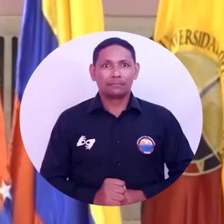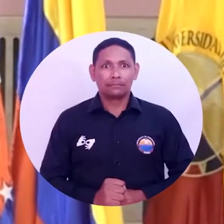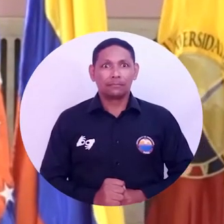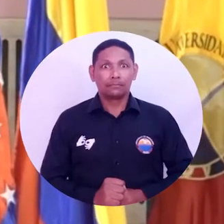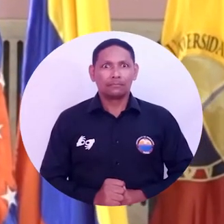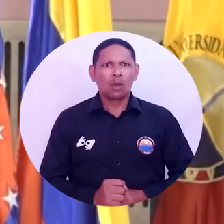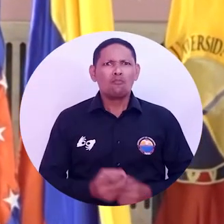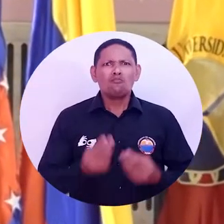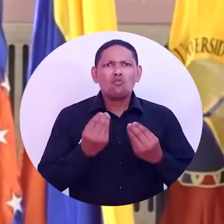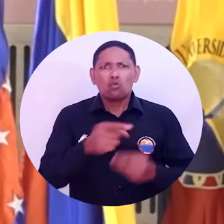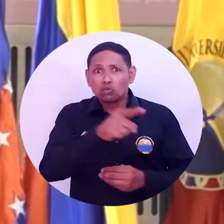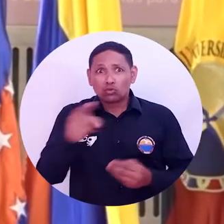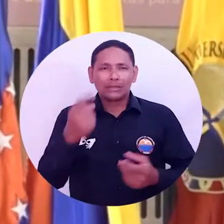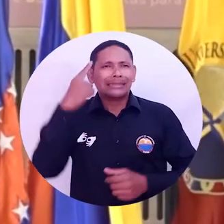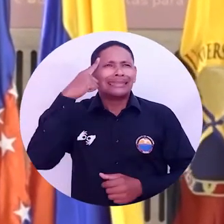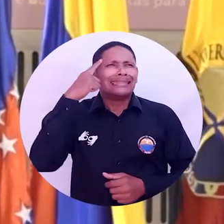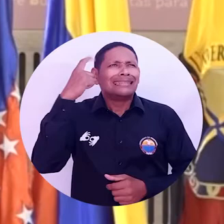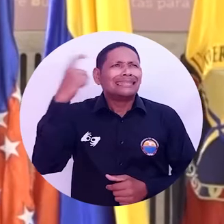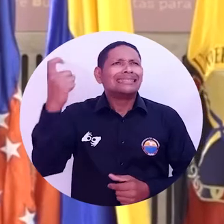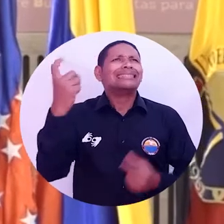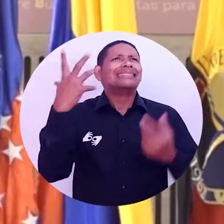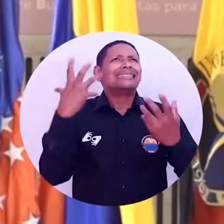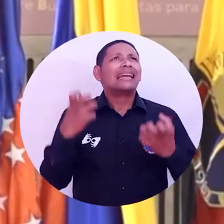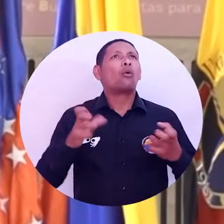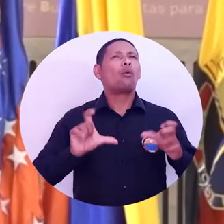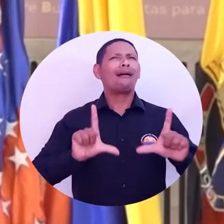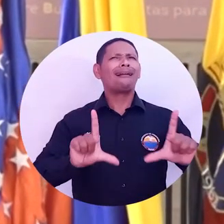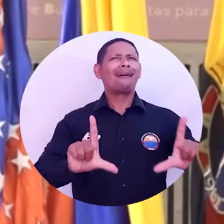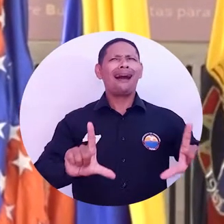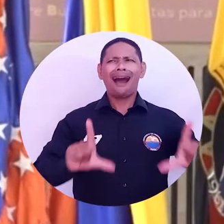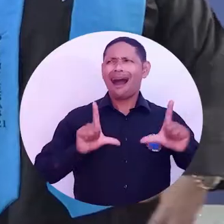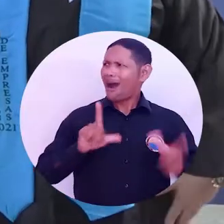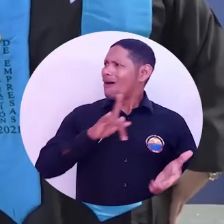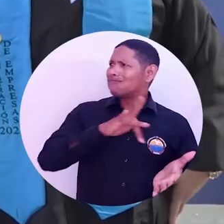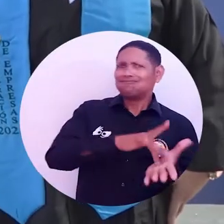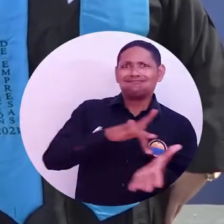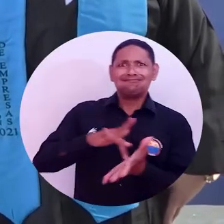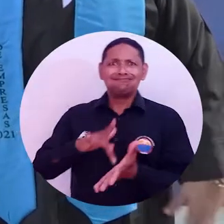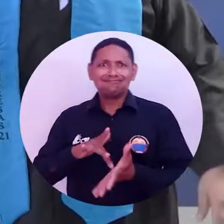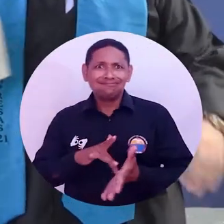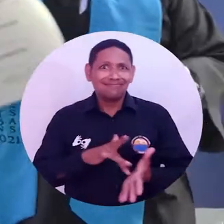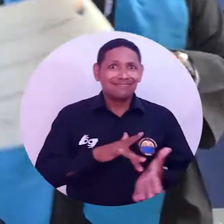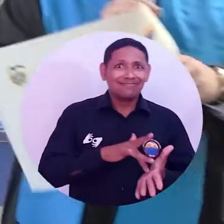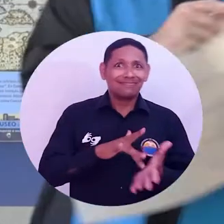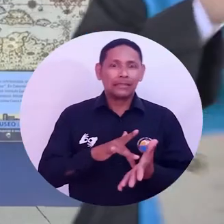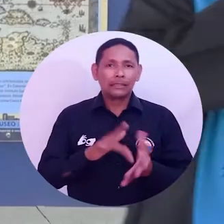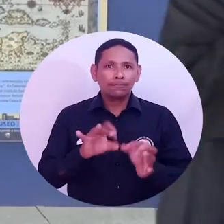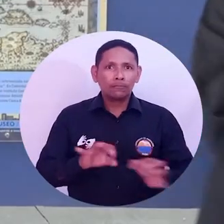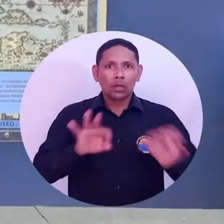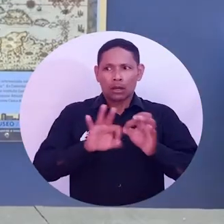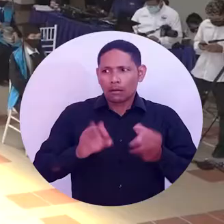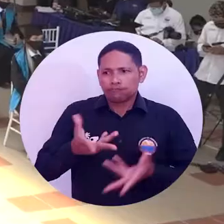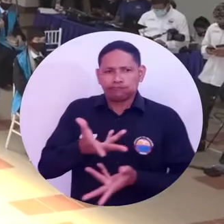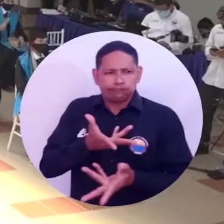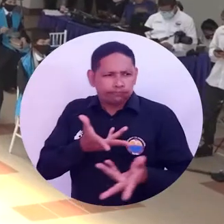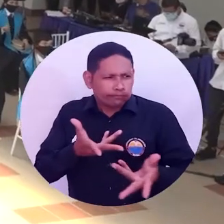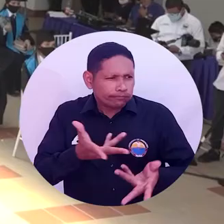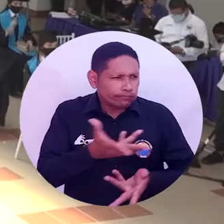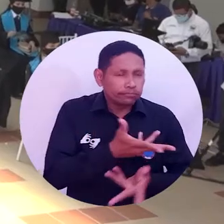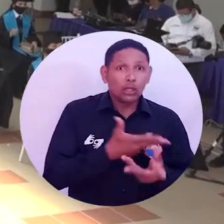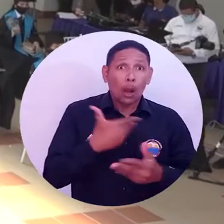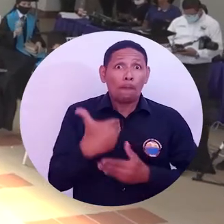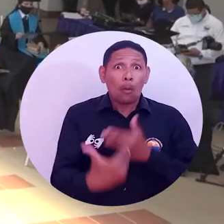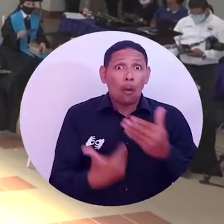este sueño de muchos de ustedes de poder recibir su título de forma presencial, nos permite acercarnos y tratar de compartir y